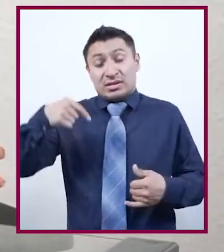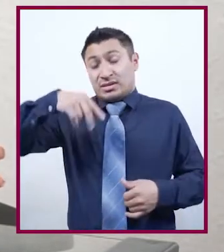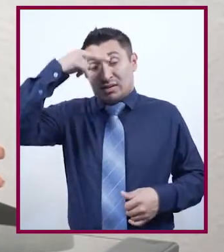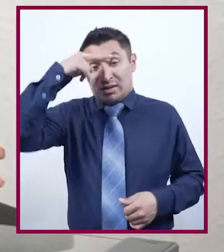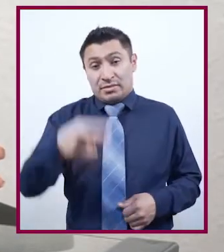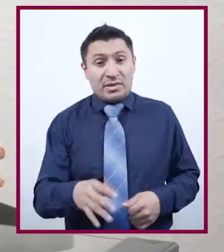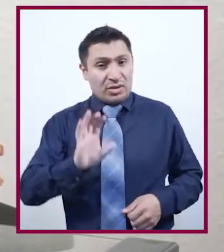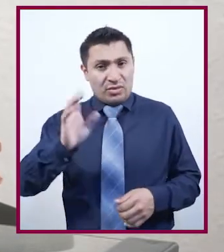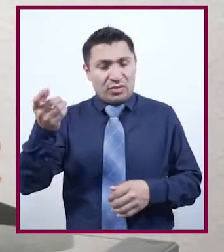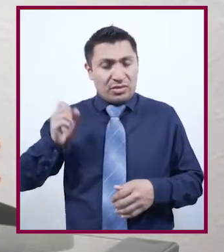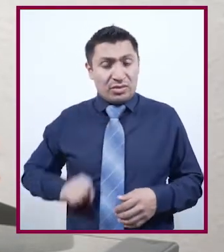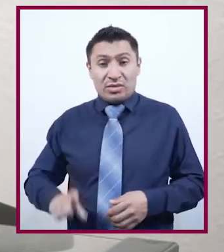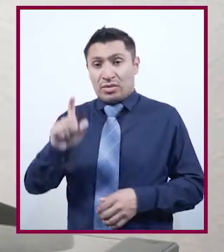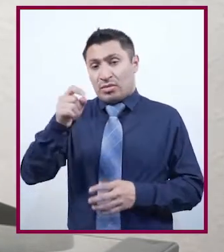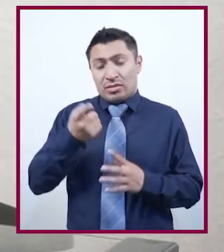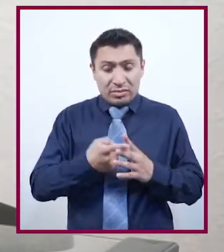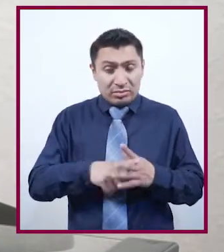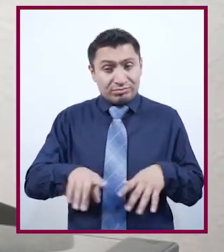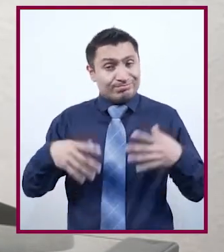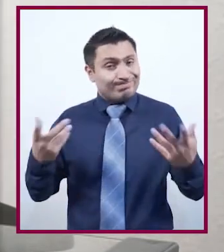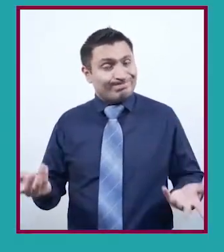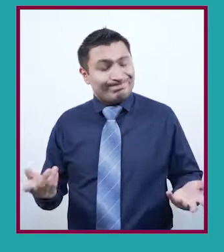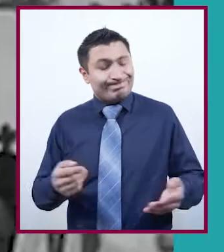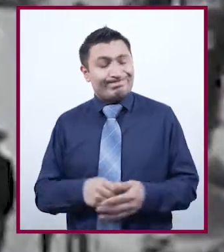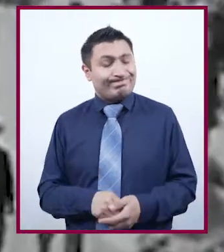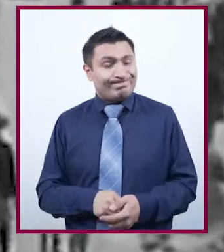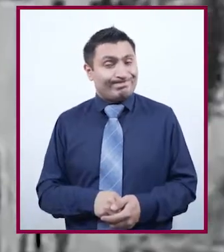pasaba con los jóvenes en México al inicio del siglo XX?